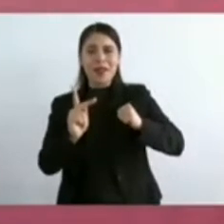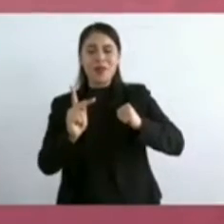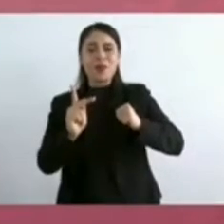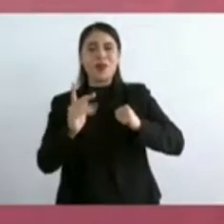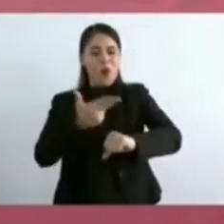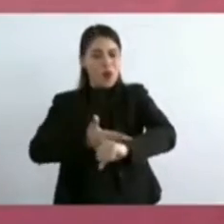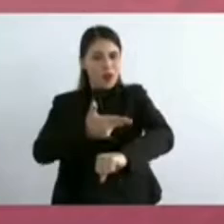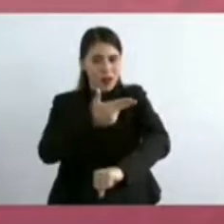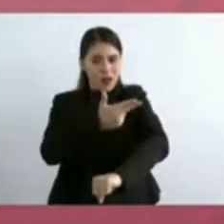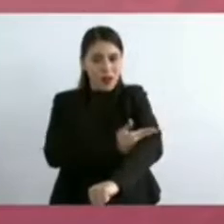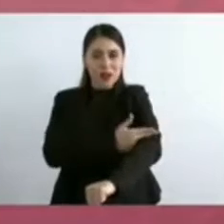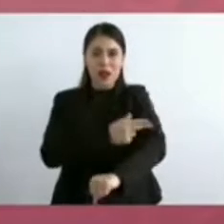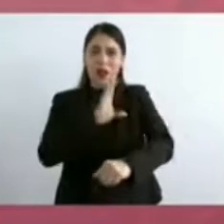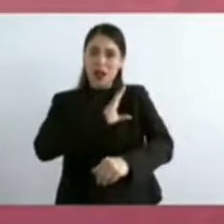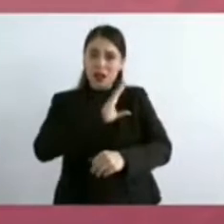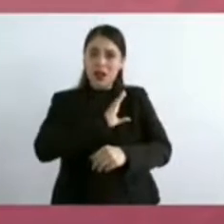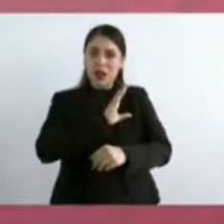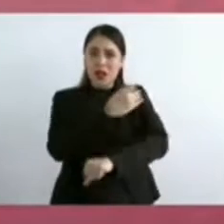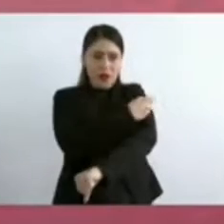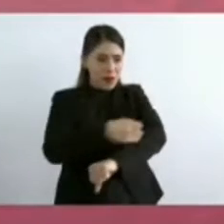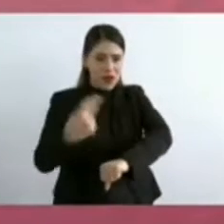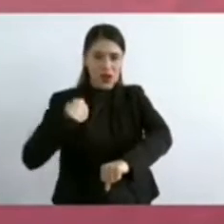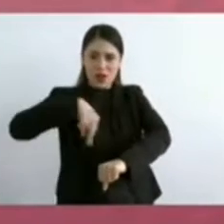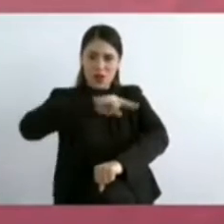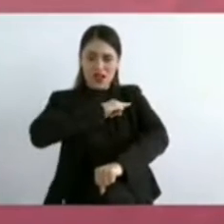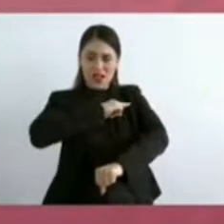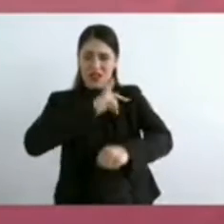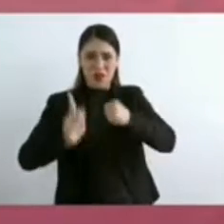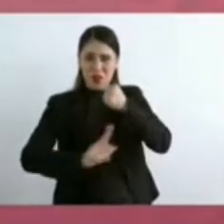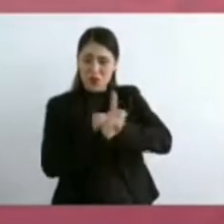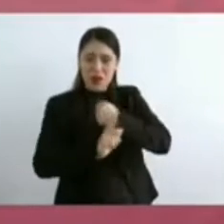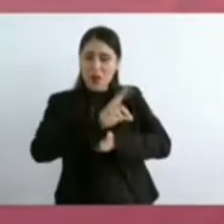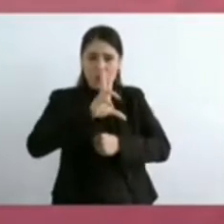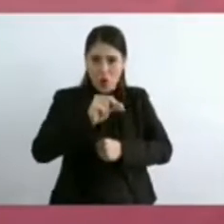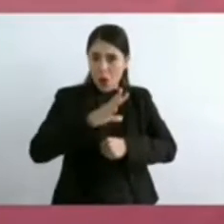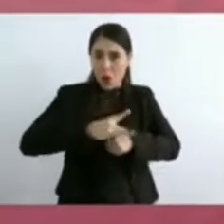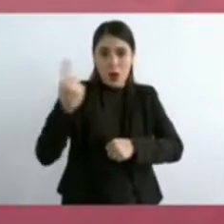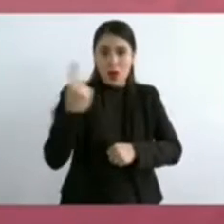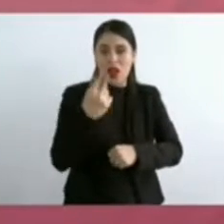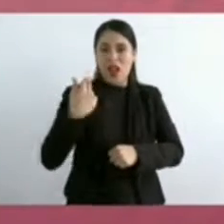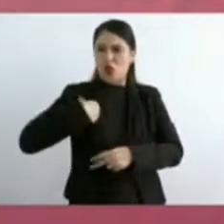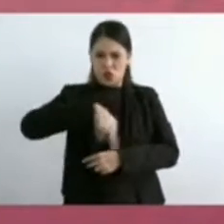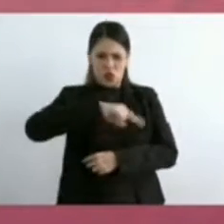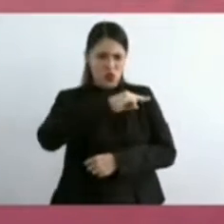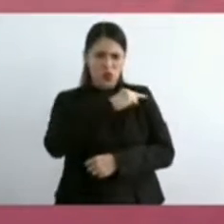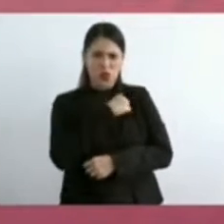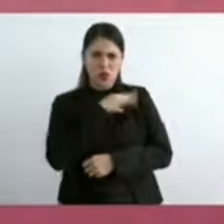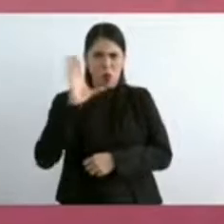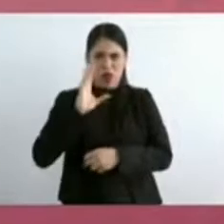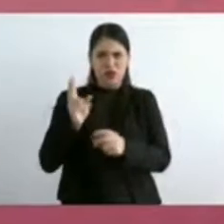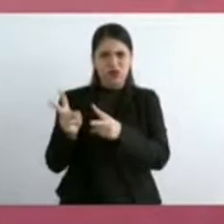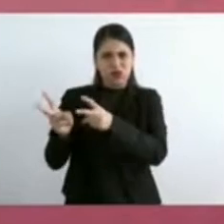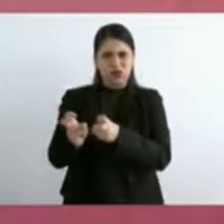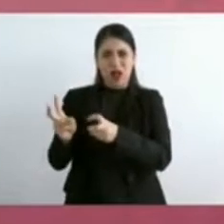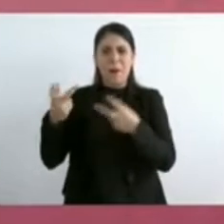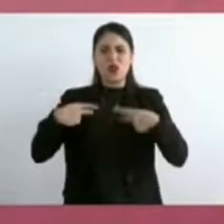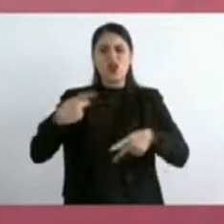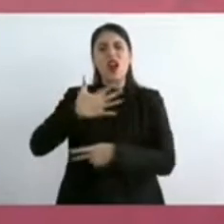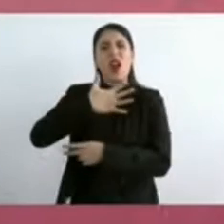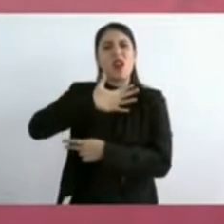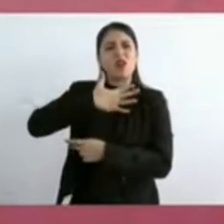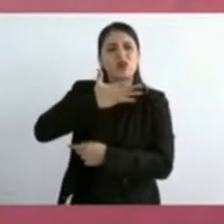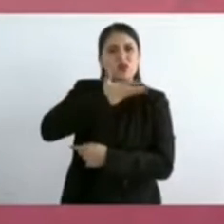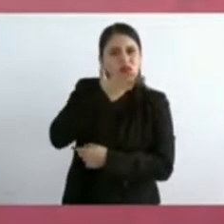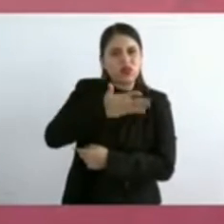no dañar a nuestras familias, porque no sólo nos dañamos nosotros, el corrupto